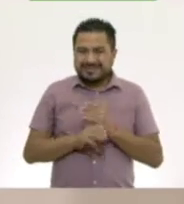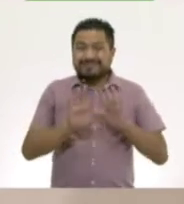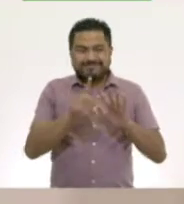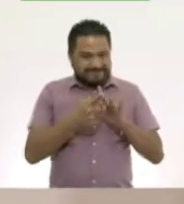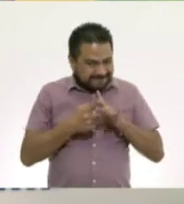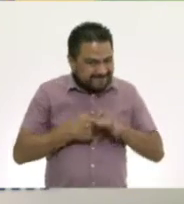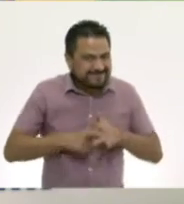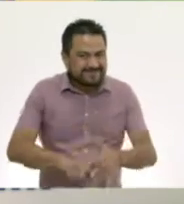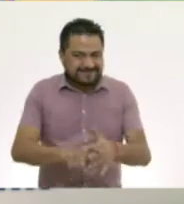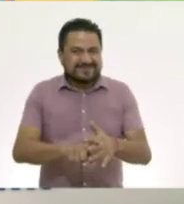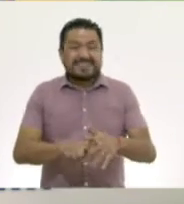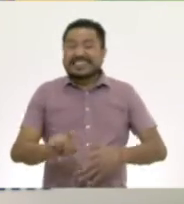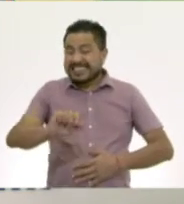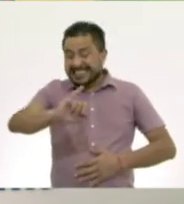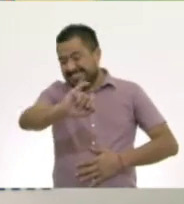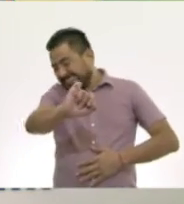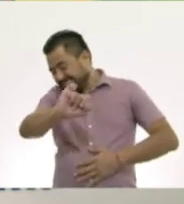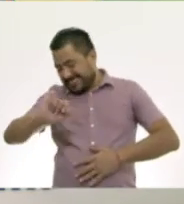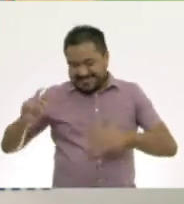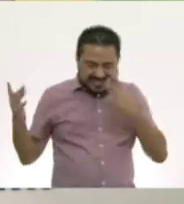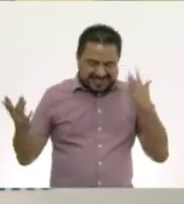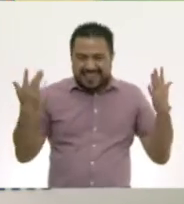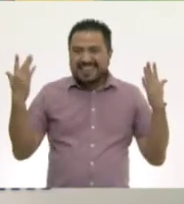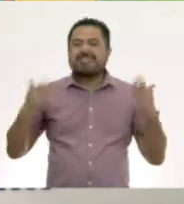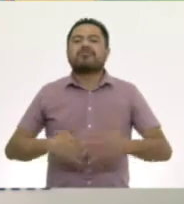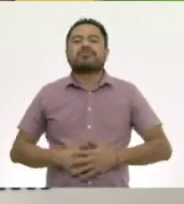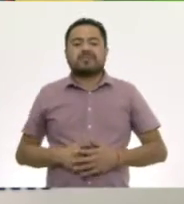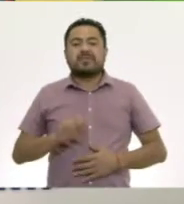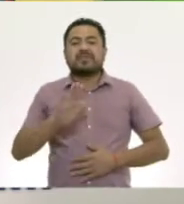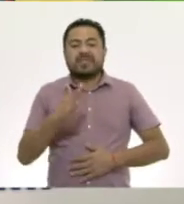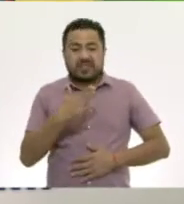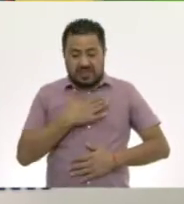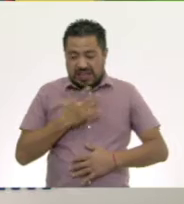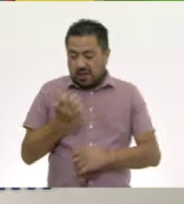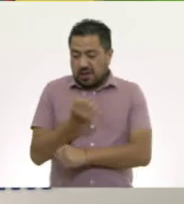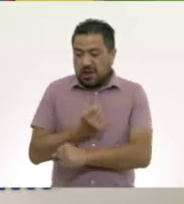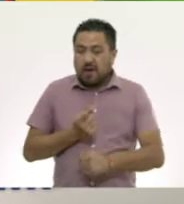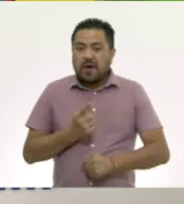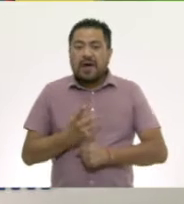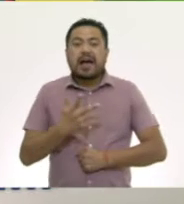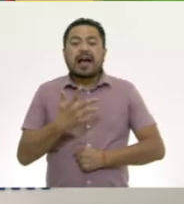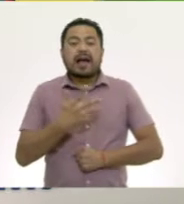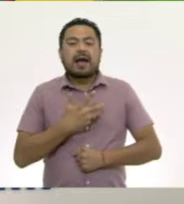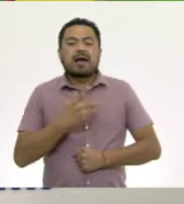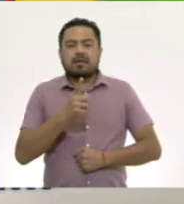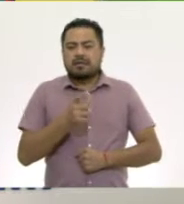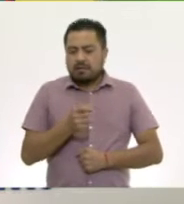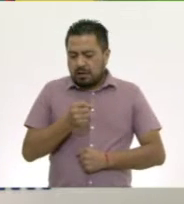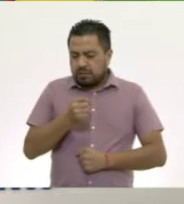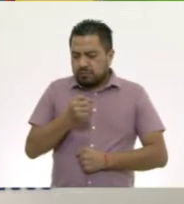¡Comencemos! ¡Sí! Si tuviéramos la oportunidad de poner un micrófono dentro del cuerpo,